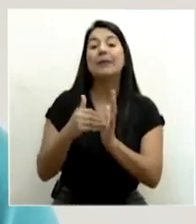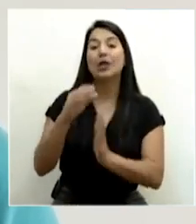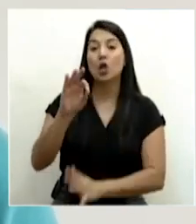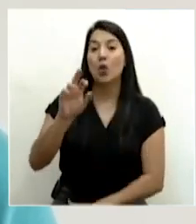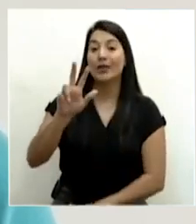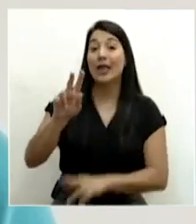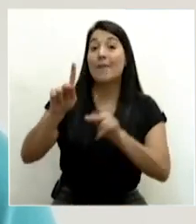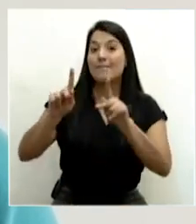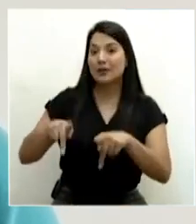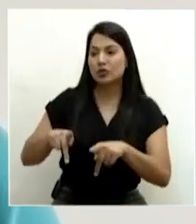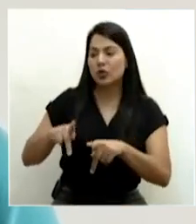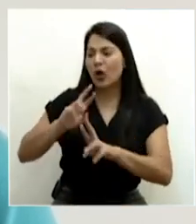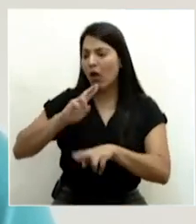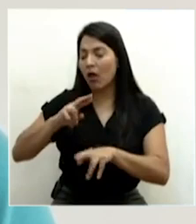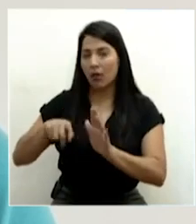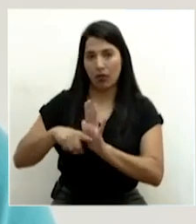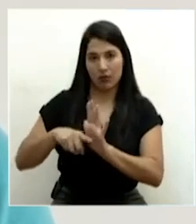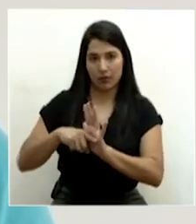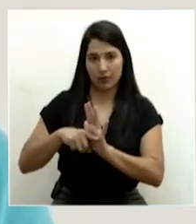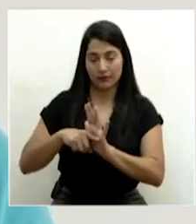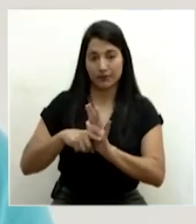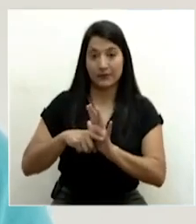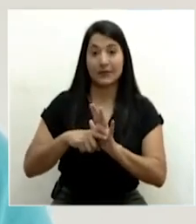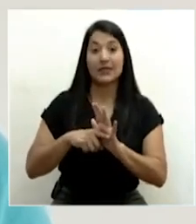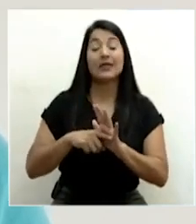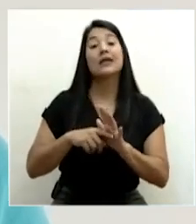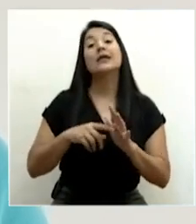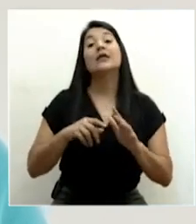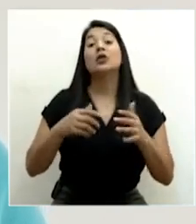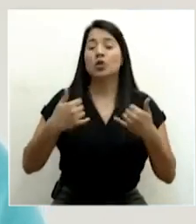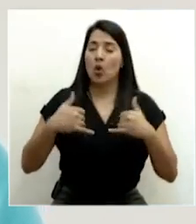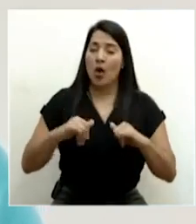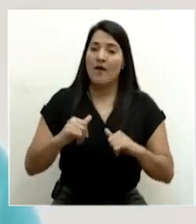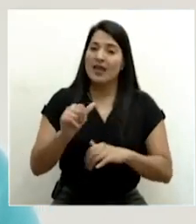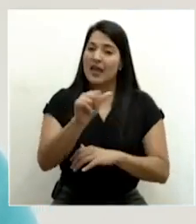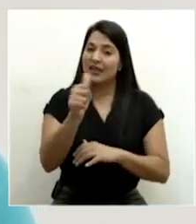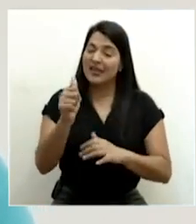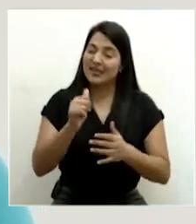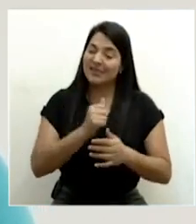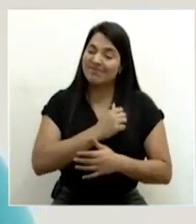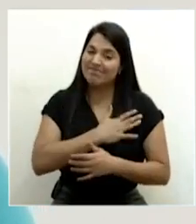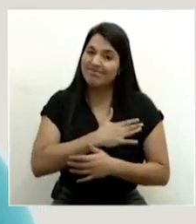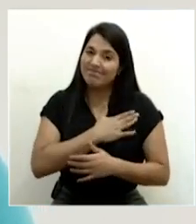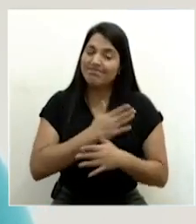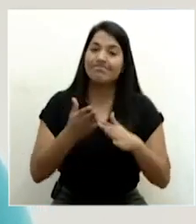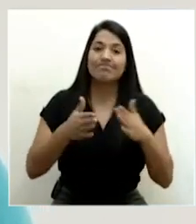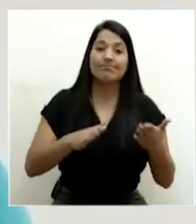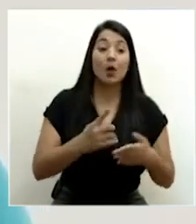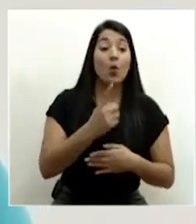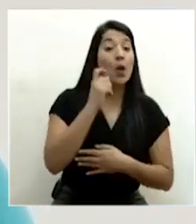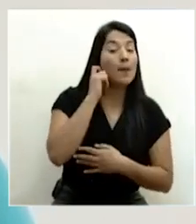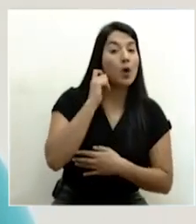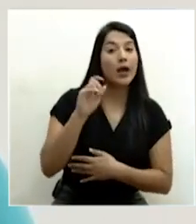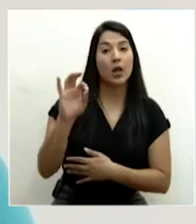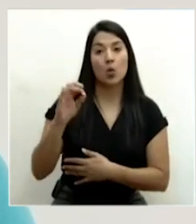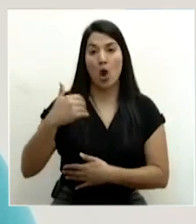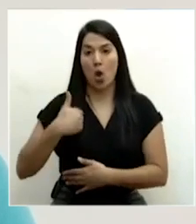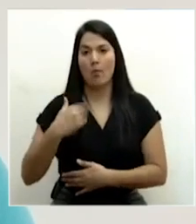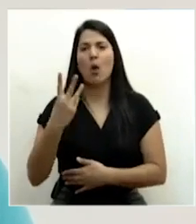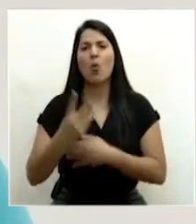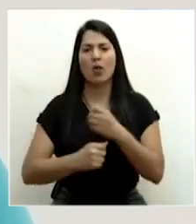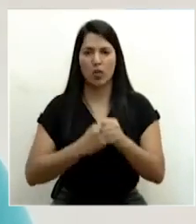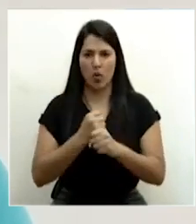,093 personas. Se registran 10 lamentables fallecimientos, una mujer y 9 hombres,